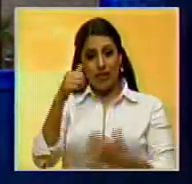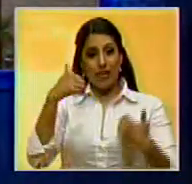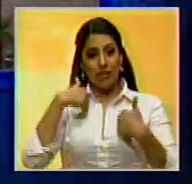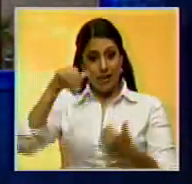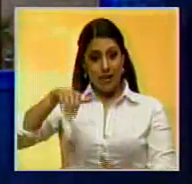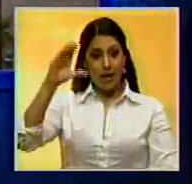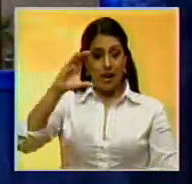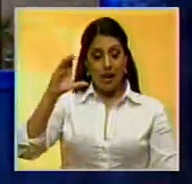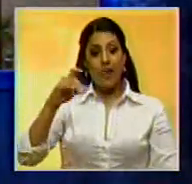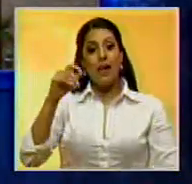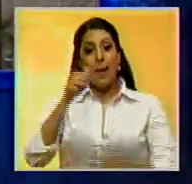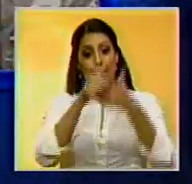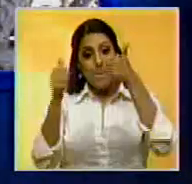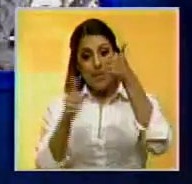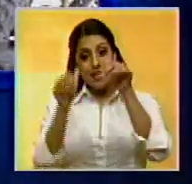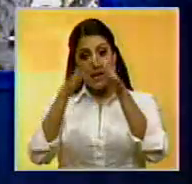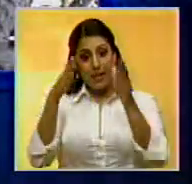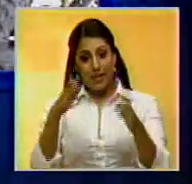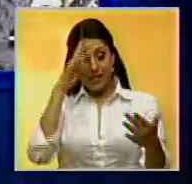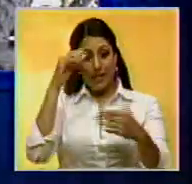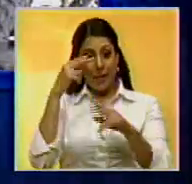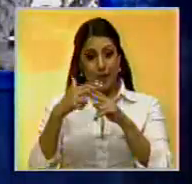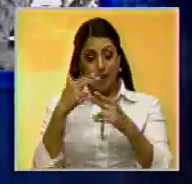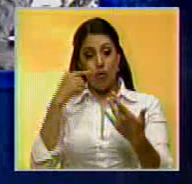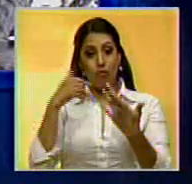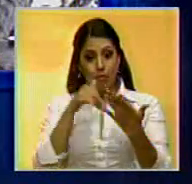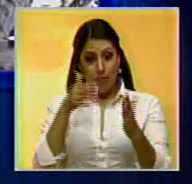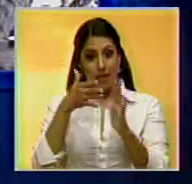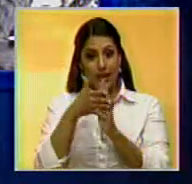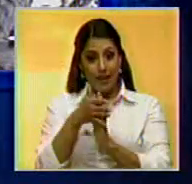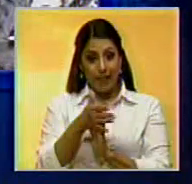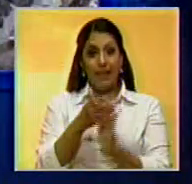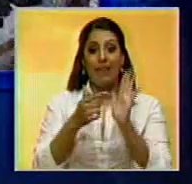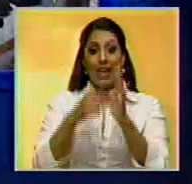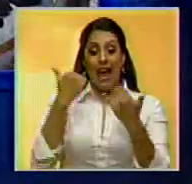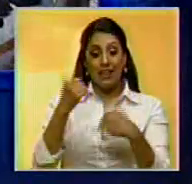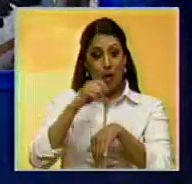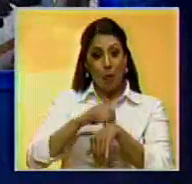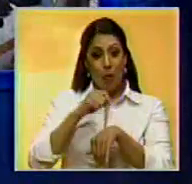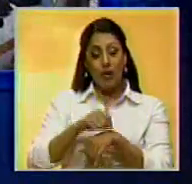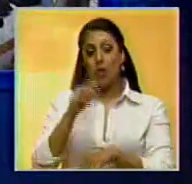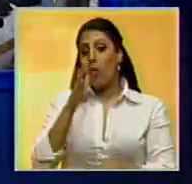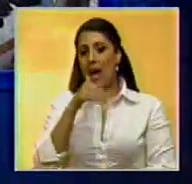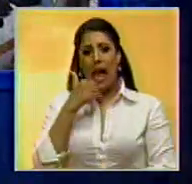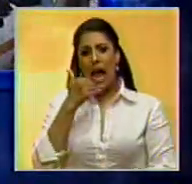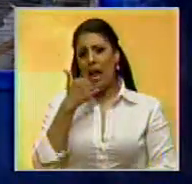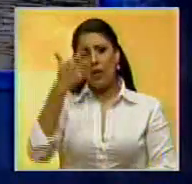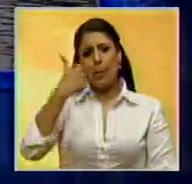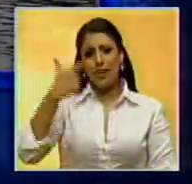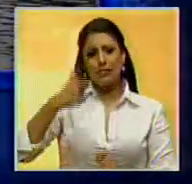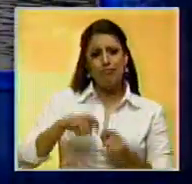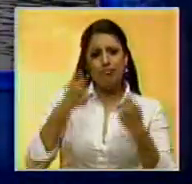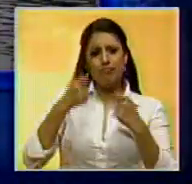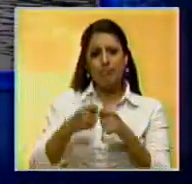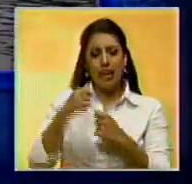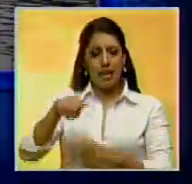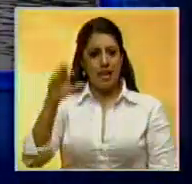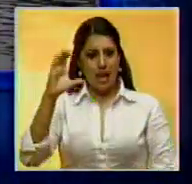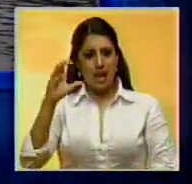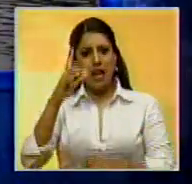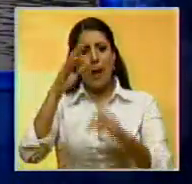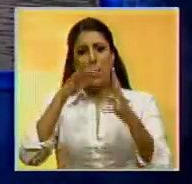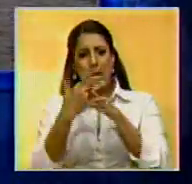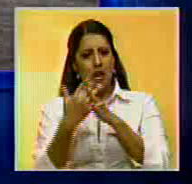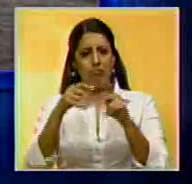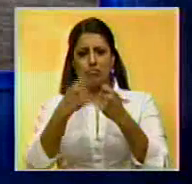capital. El viceministro de Gestión y Riesgo, William Martínez, destacó hasta los momentos no se han reportado daños en las ciudades y en los